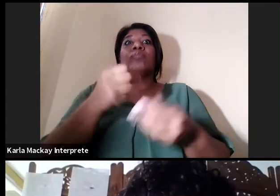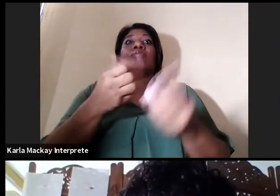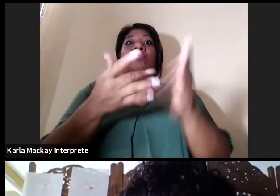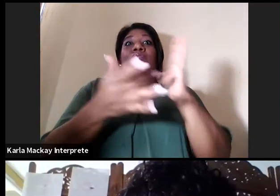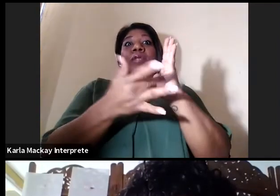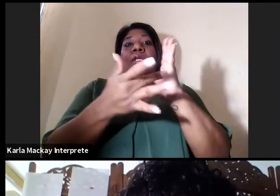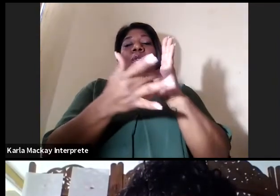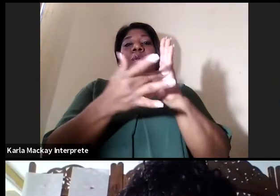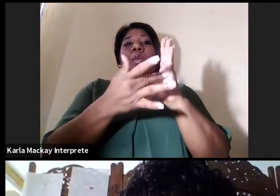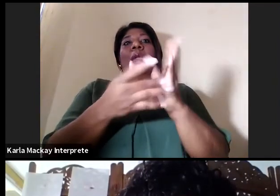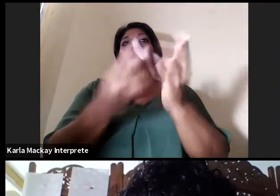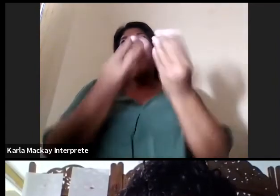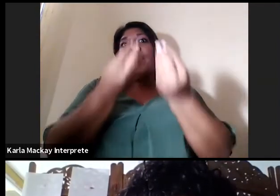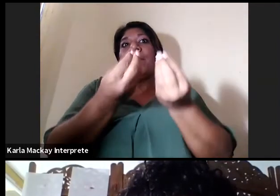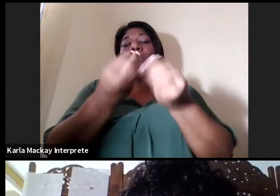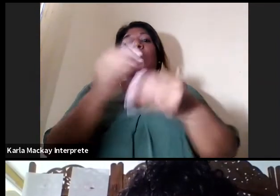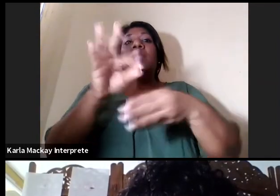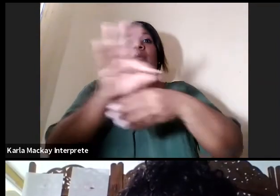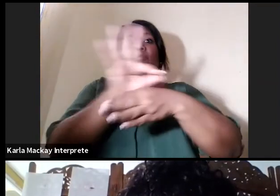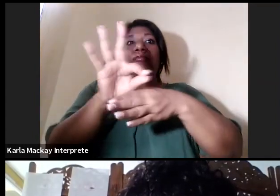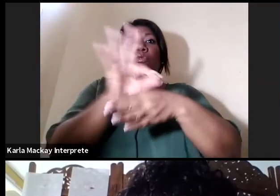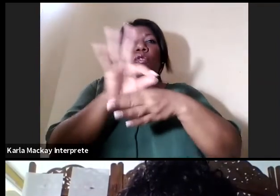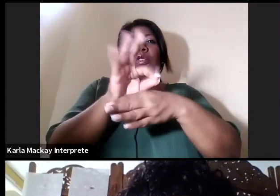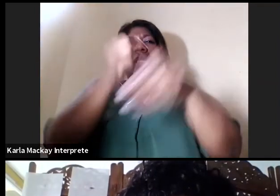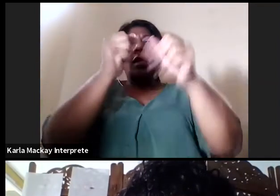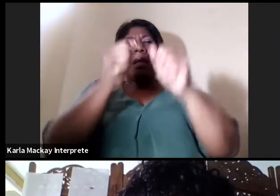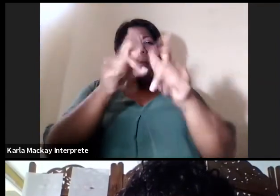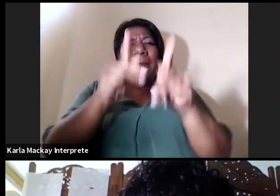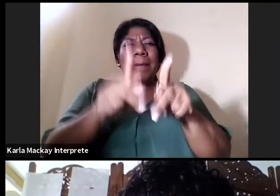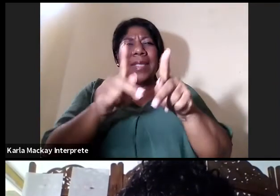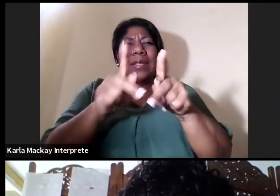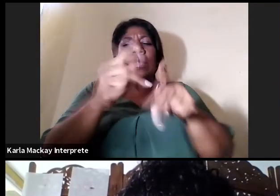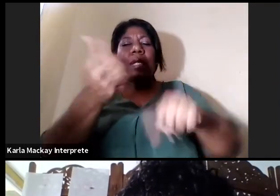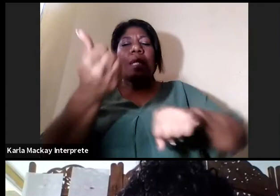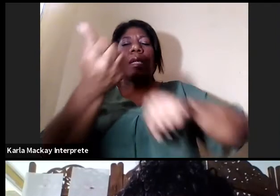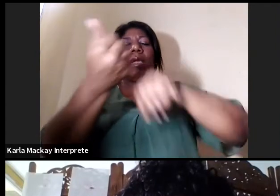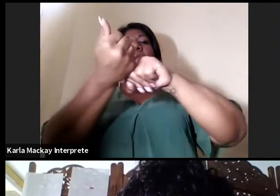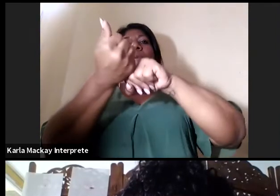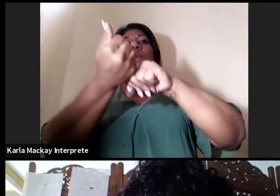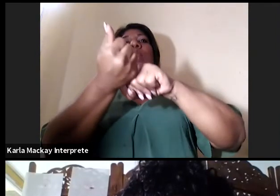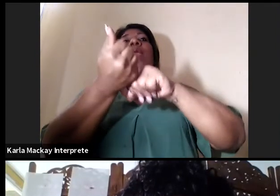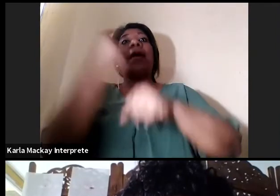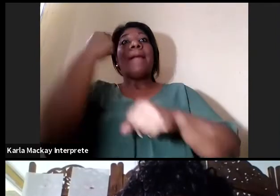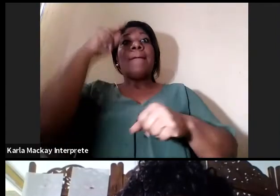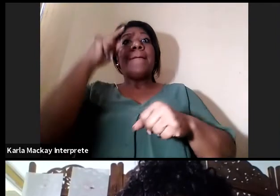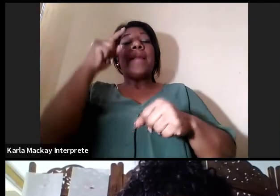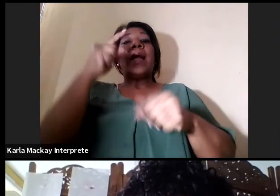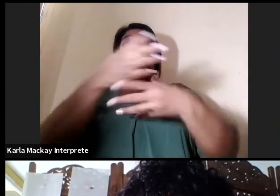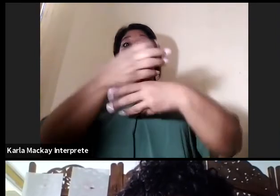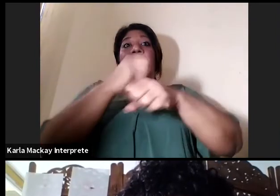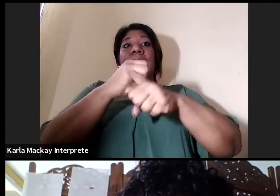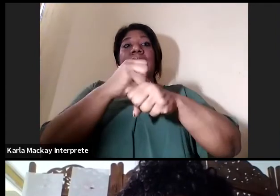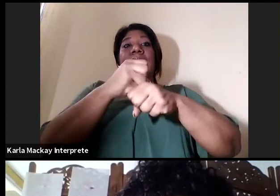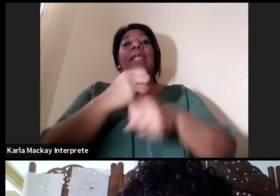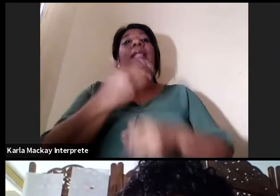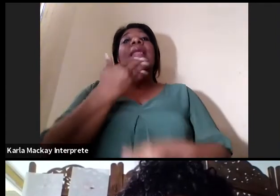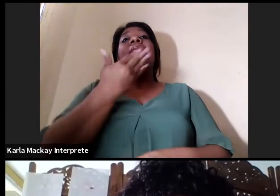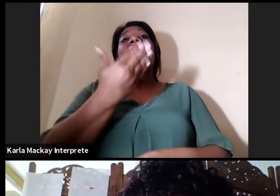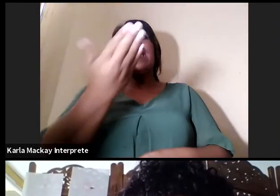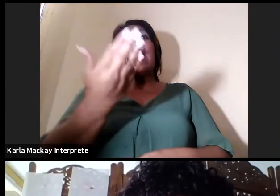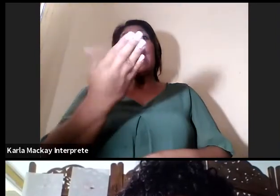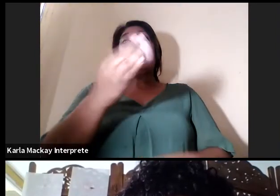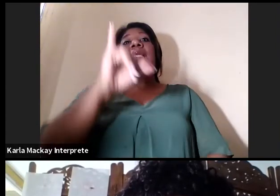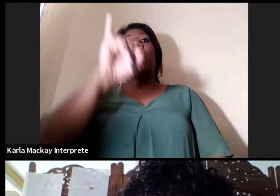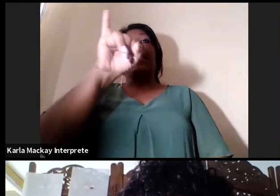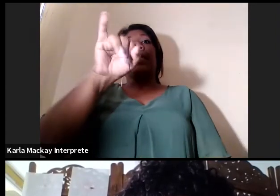el esfuerzo de muchísimos funcionarios en nuestras universidades. Quiero agradecer a la ISAE, Universidad de Panamá, y en